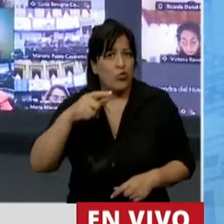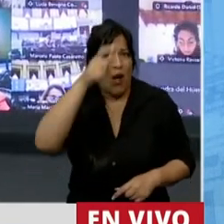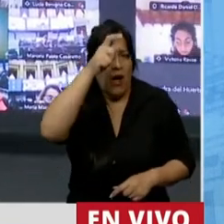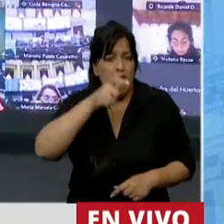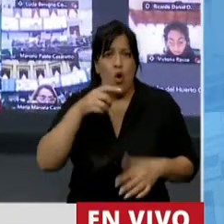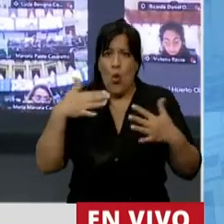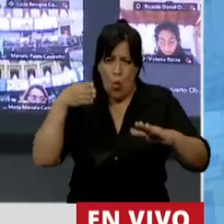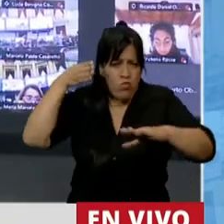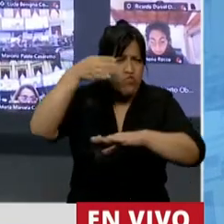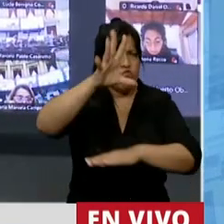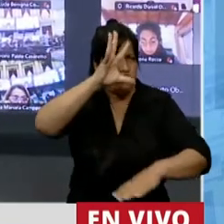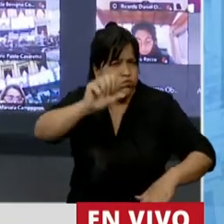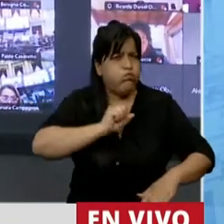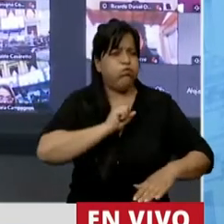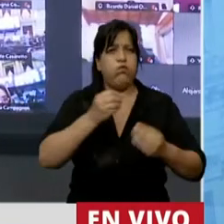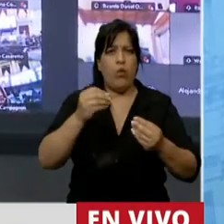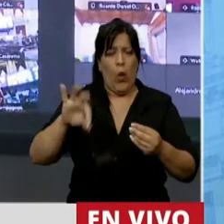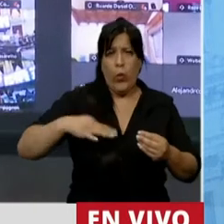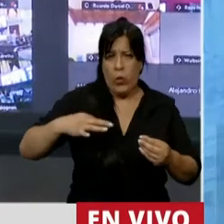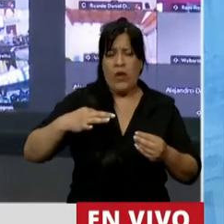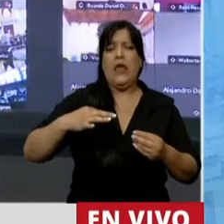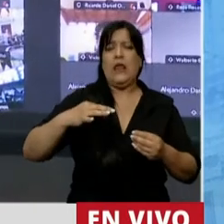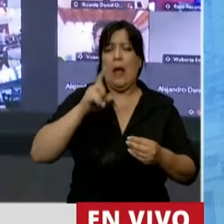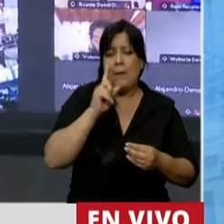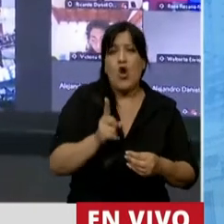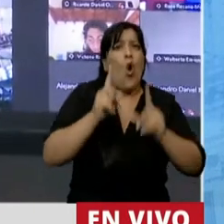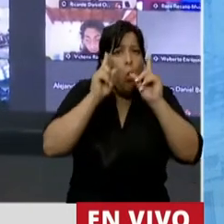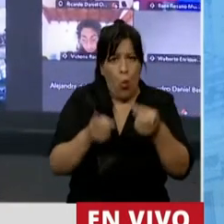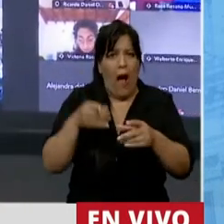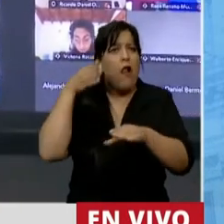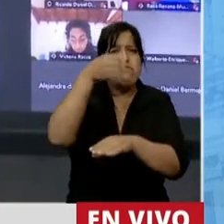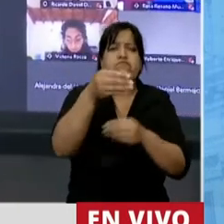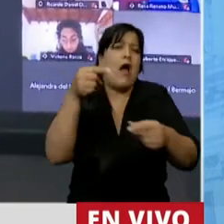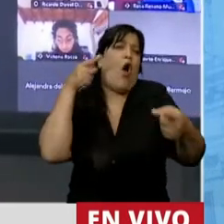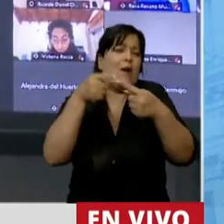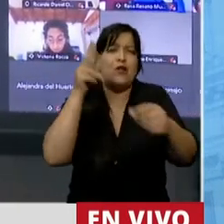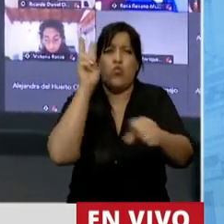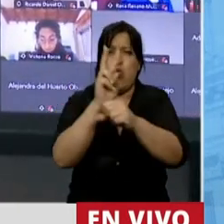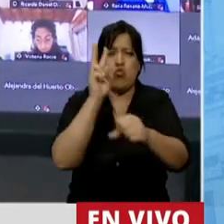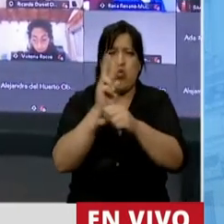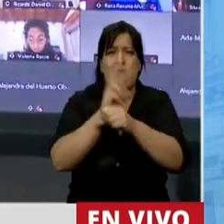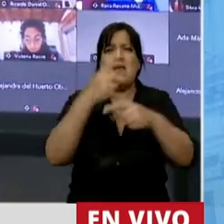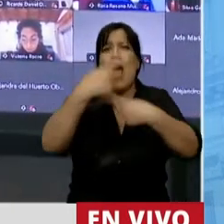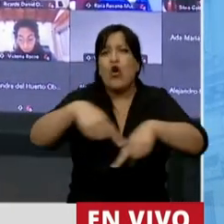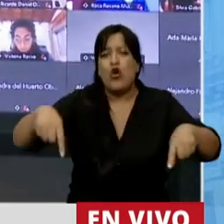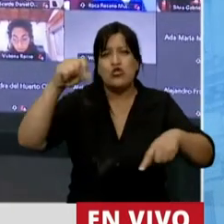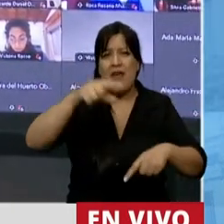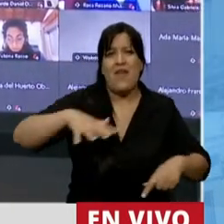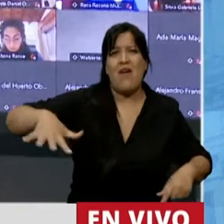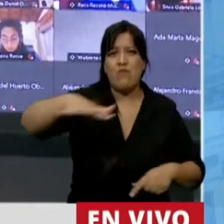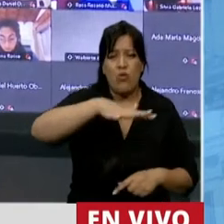arriesgan su vida al acudir a los cimientos para proteger la vida y bienes de la comunidad.